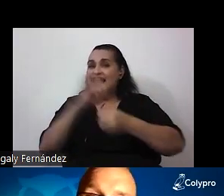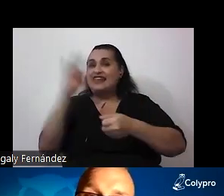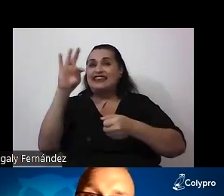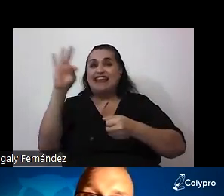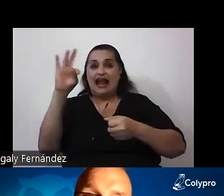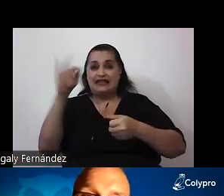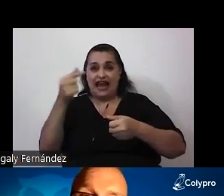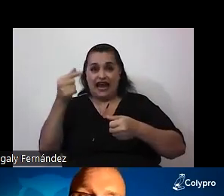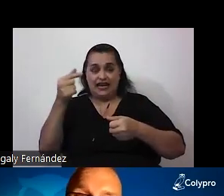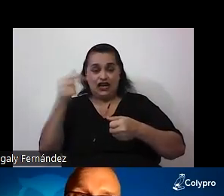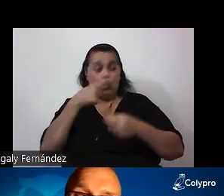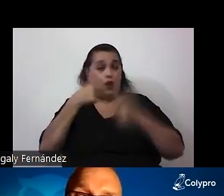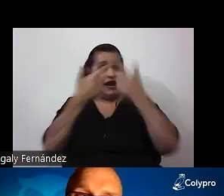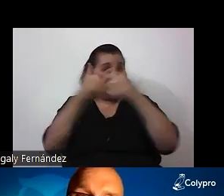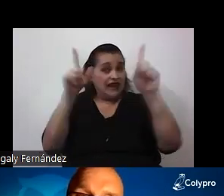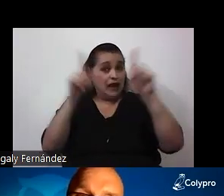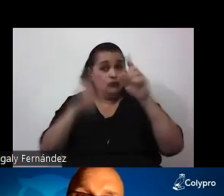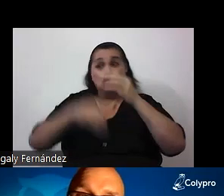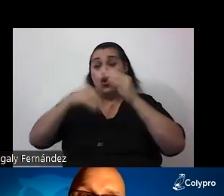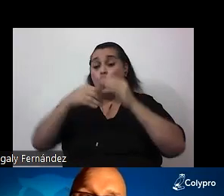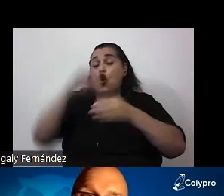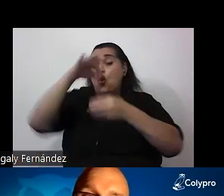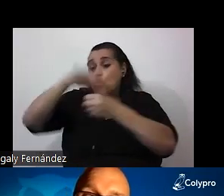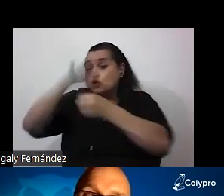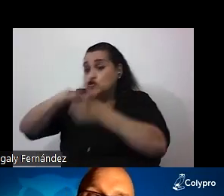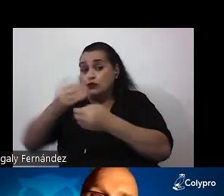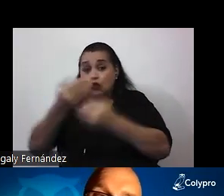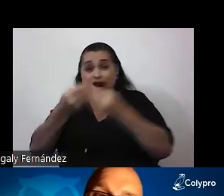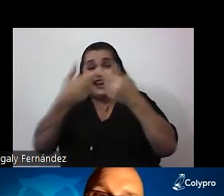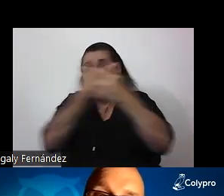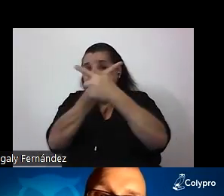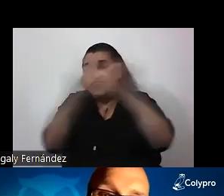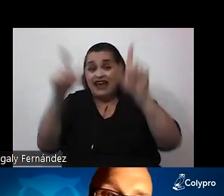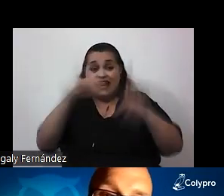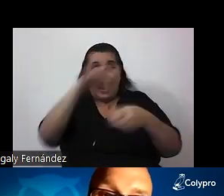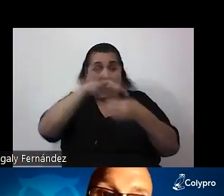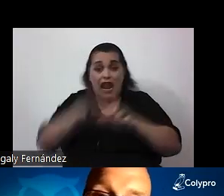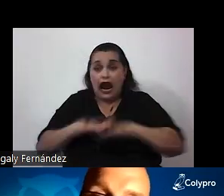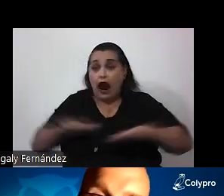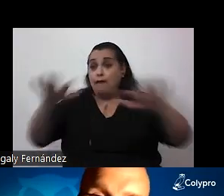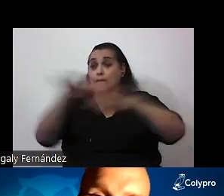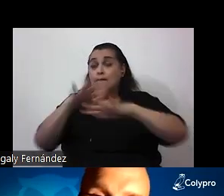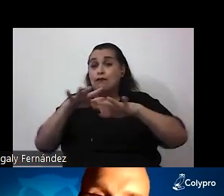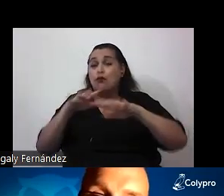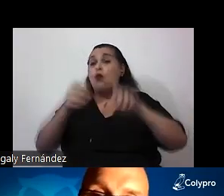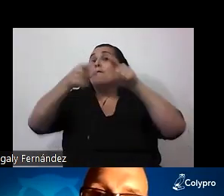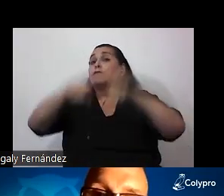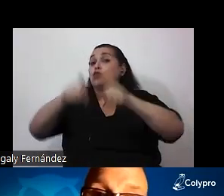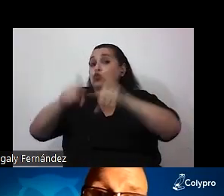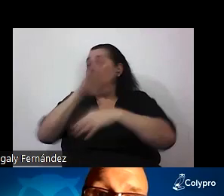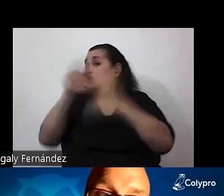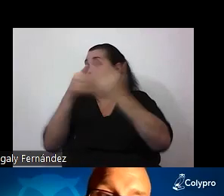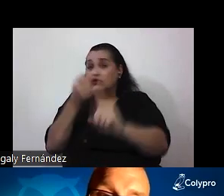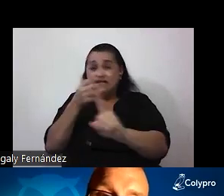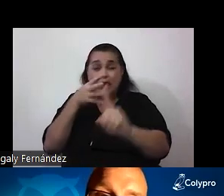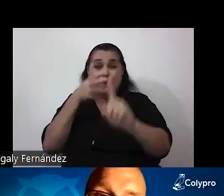y lo liberamos en el campo no podemos creer que podemos predecir todos los impactos que va a tener porque